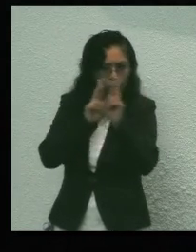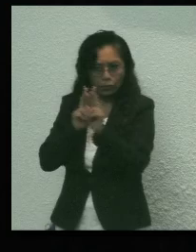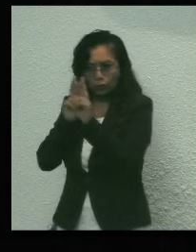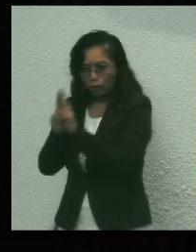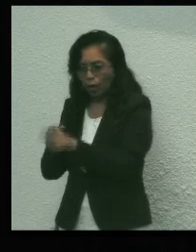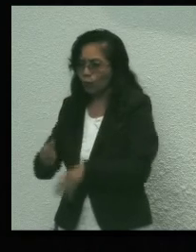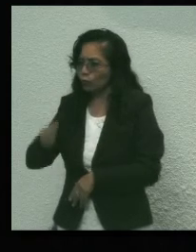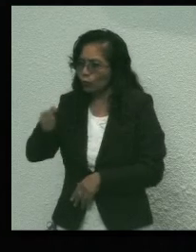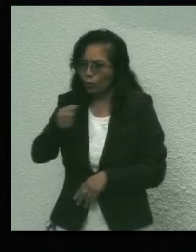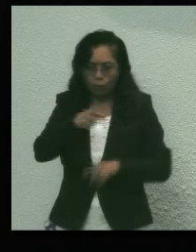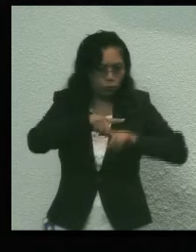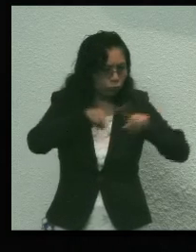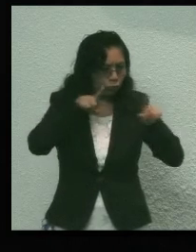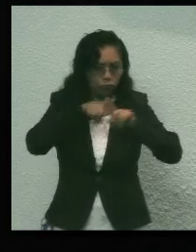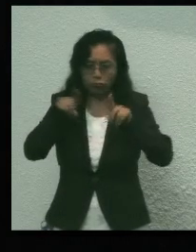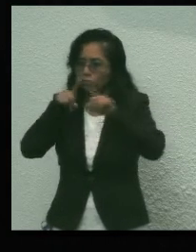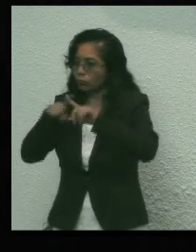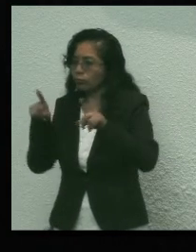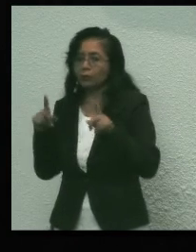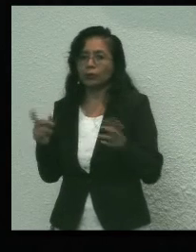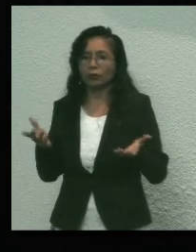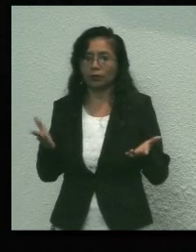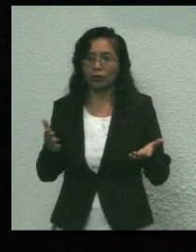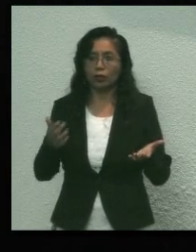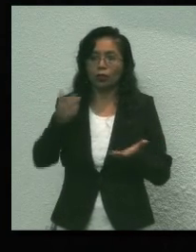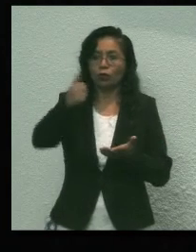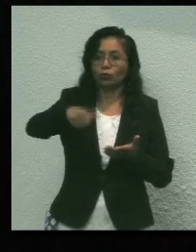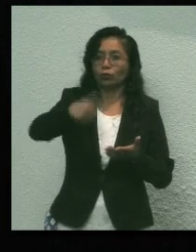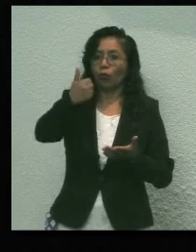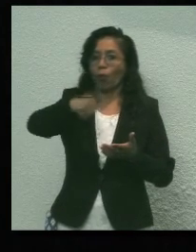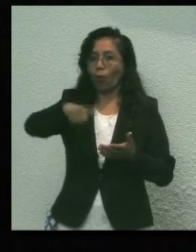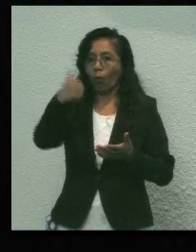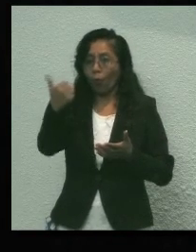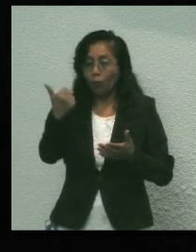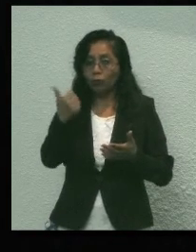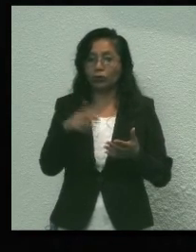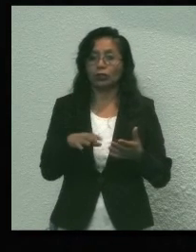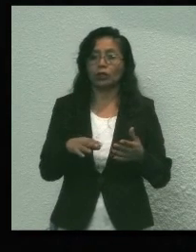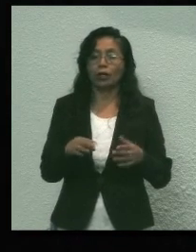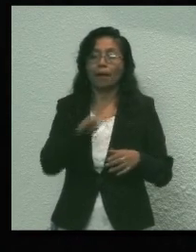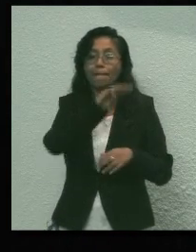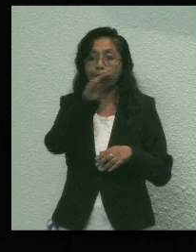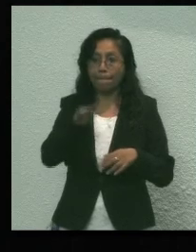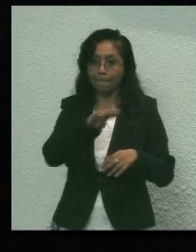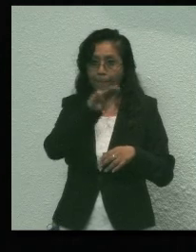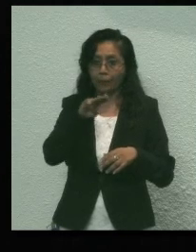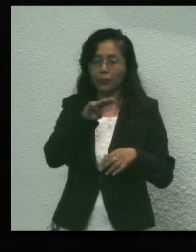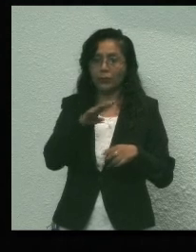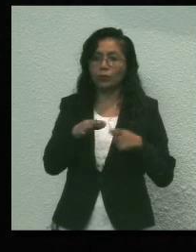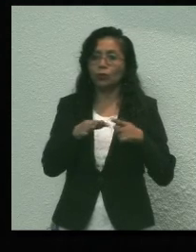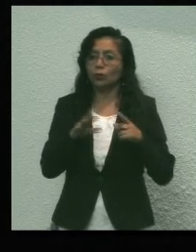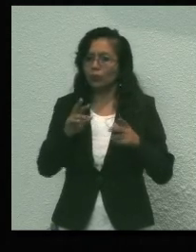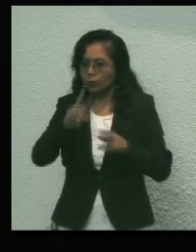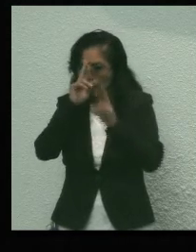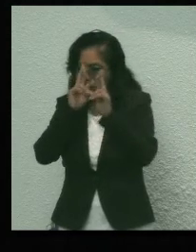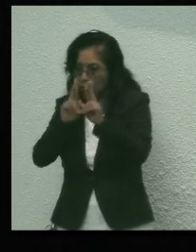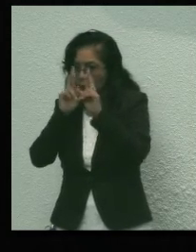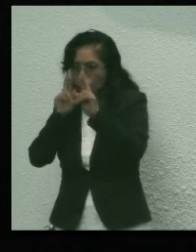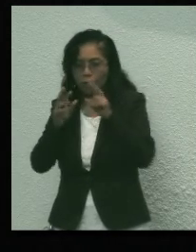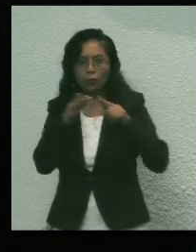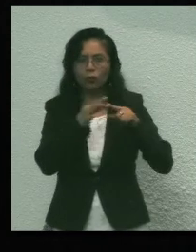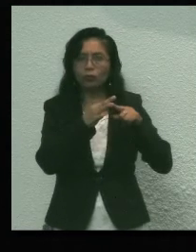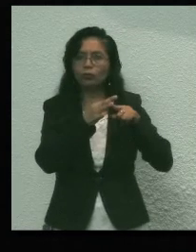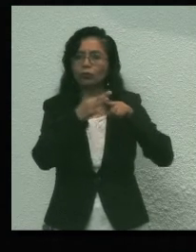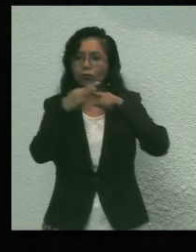la pluralidad de la composición de los once ayuntamientos. Reconocemos a nuestros representantes federales en